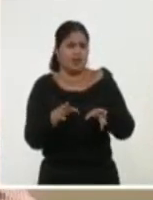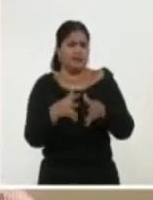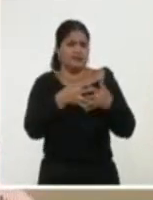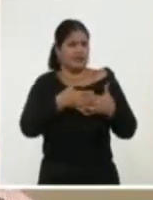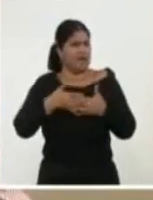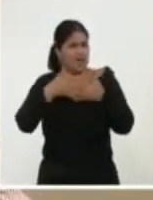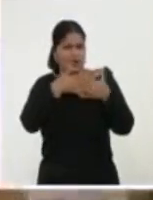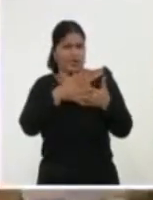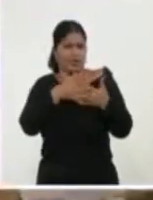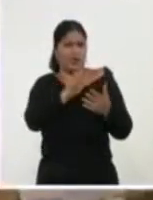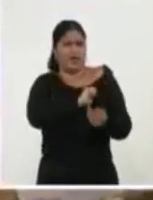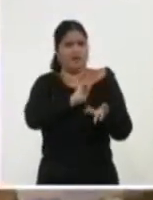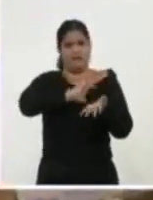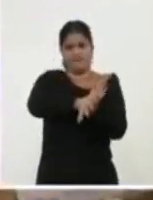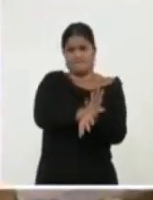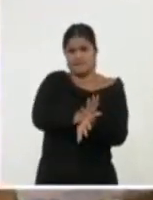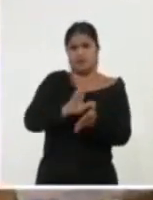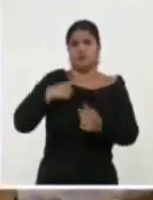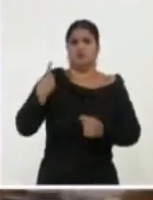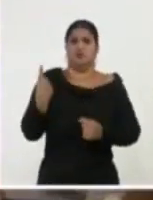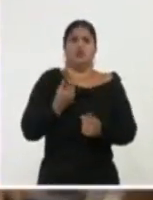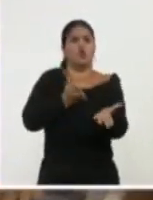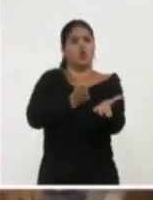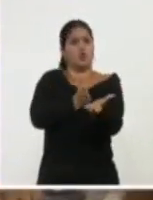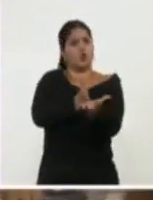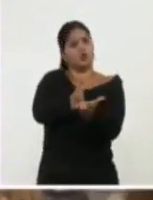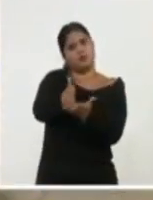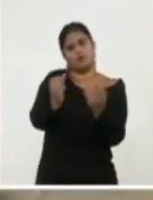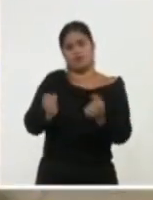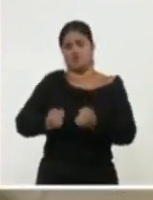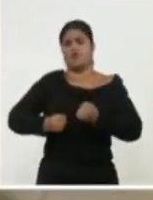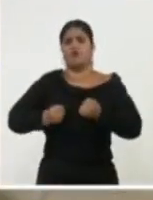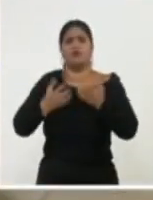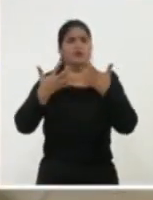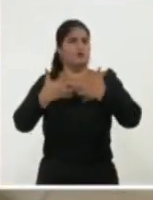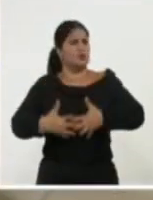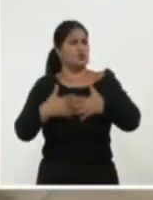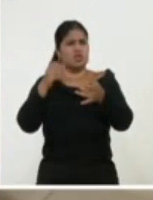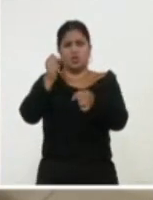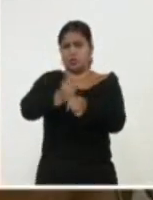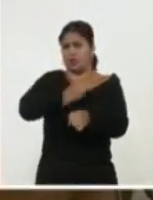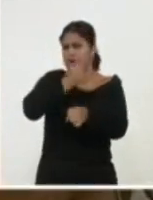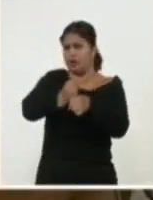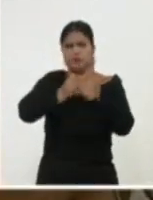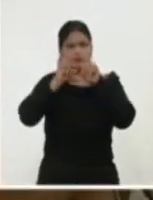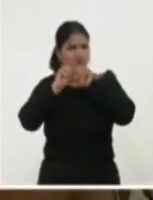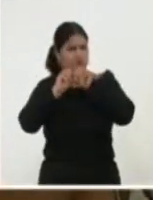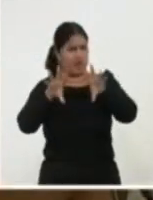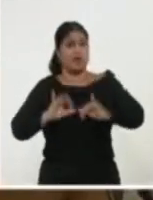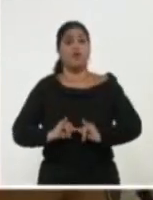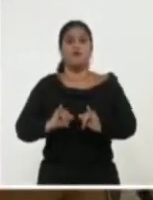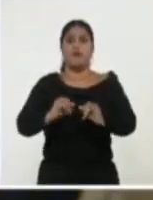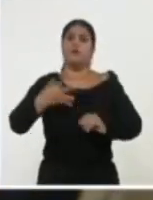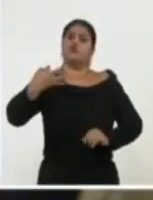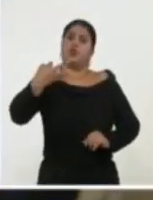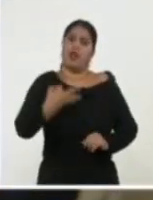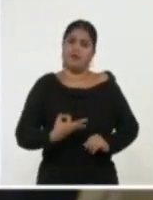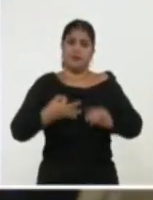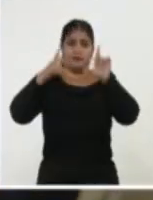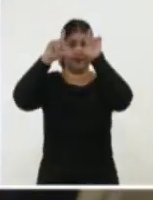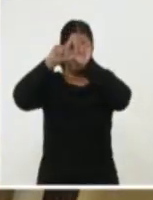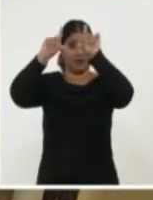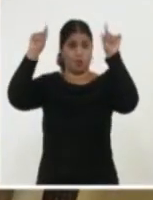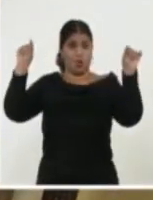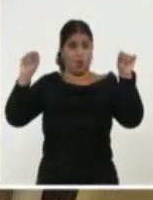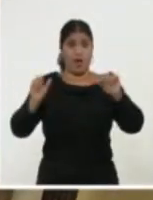vamos a salir adelante. Al examinar la red de más de un centenar de emisoras y telecentros locales existentes en el país, el